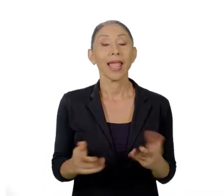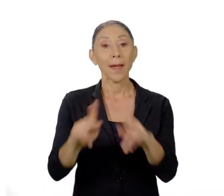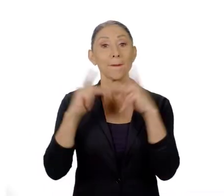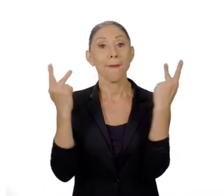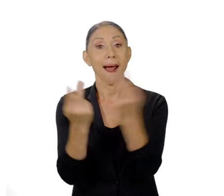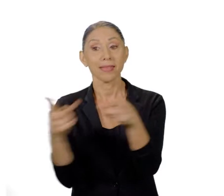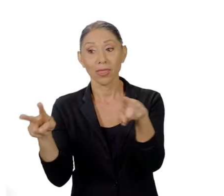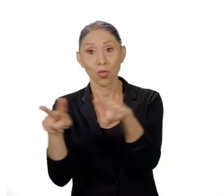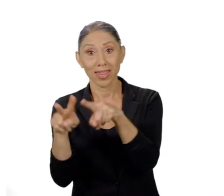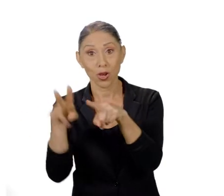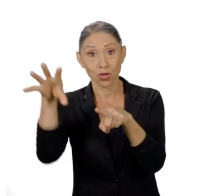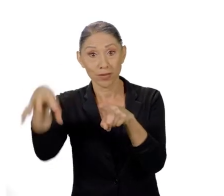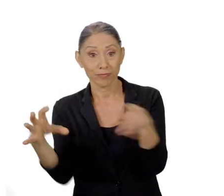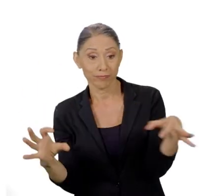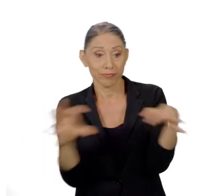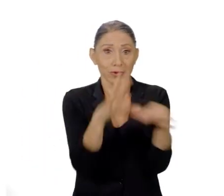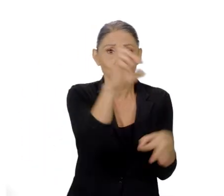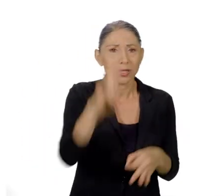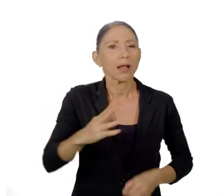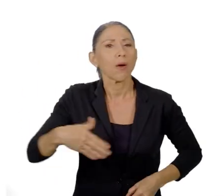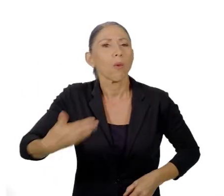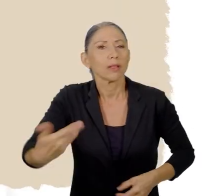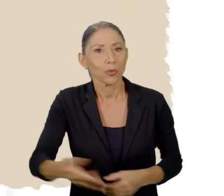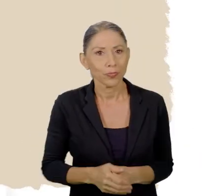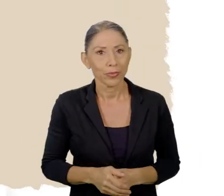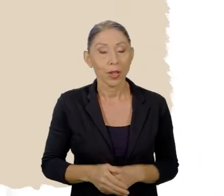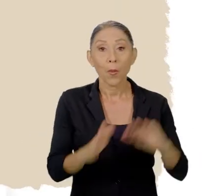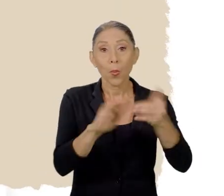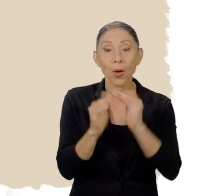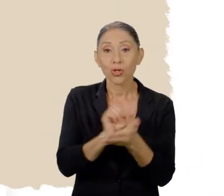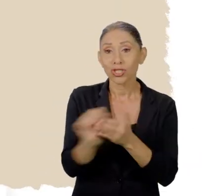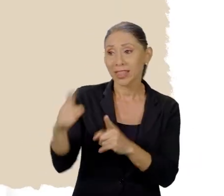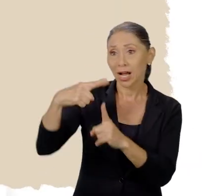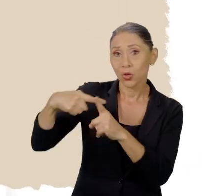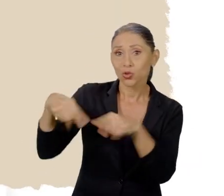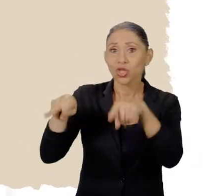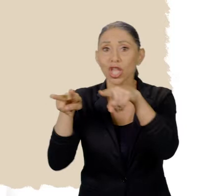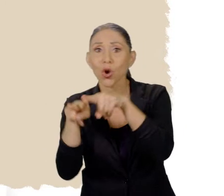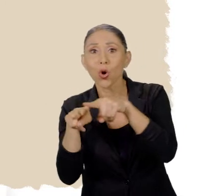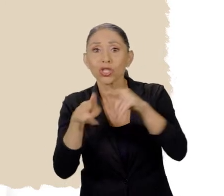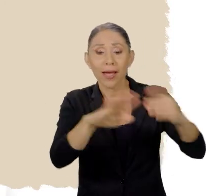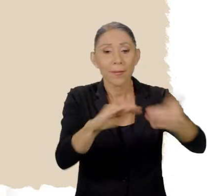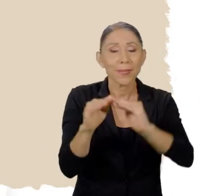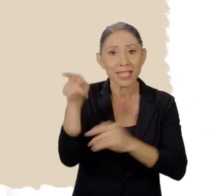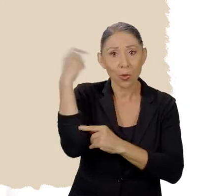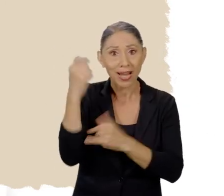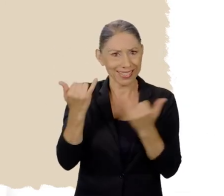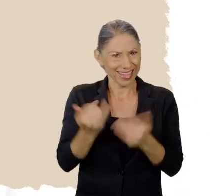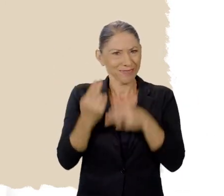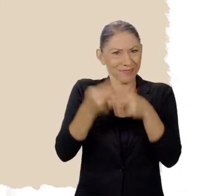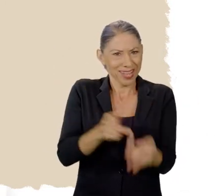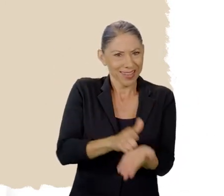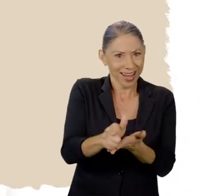¿Cuándo se incorporó el Partido de Nicoya a Costa Rica? Los pueblos de Santa Cruz, Nicoya, Villa Guanacaste,